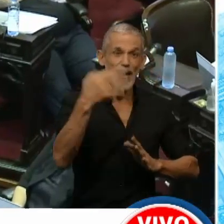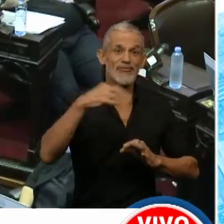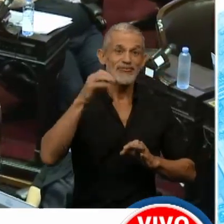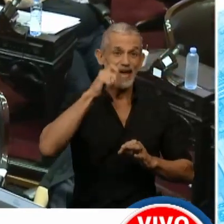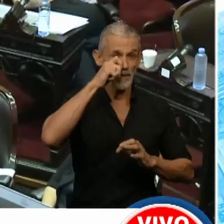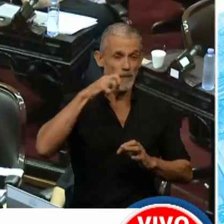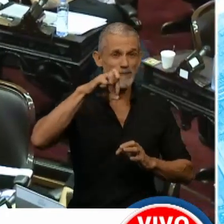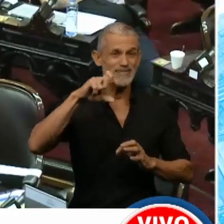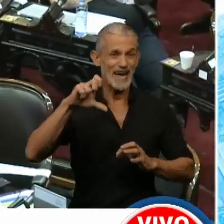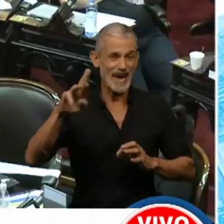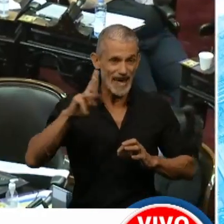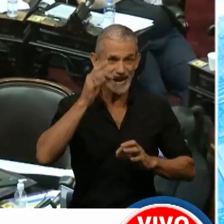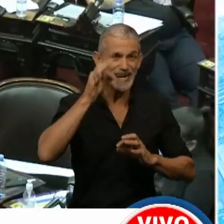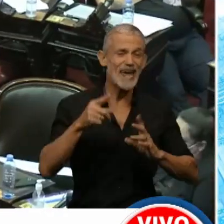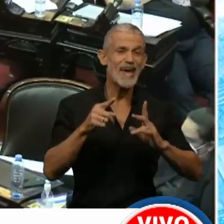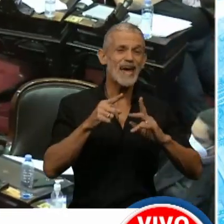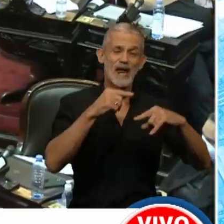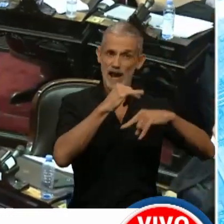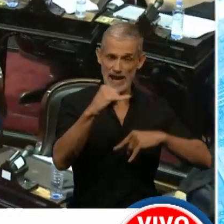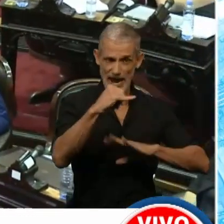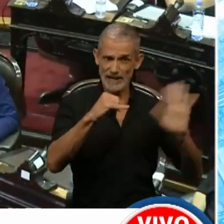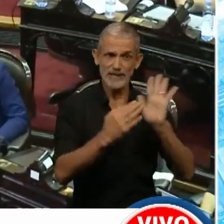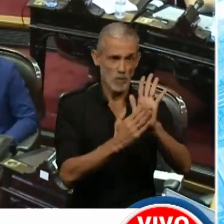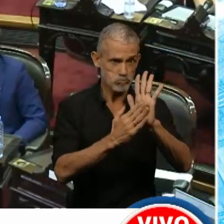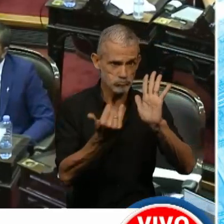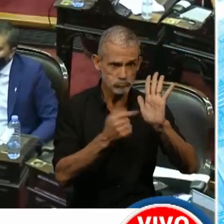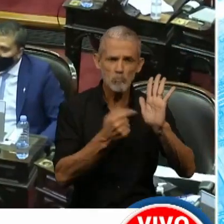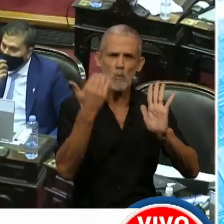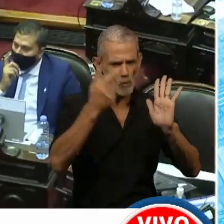que ser negativo y podemos recorrer.